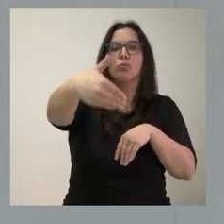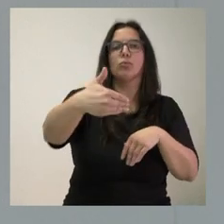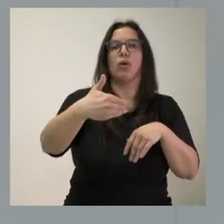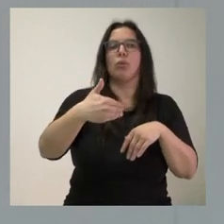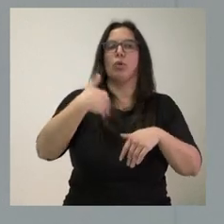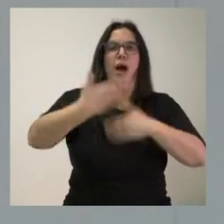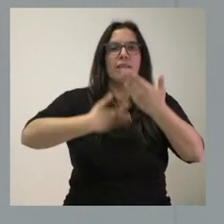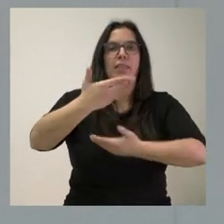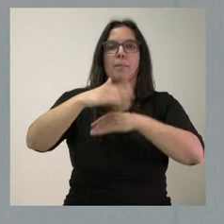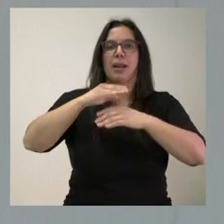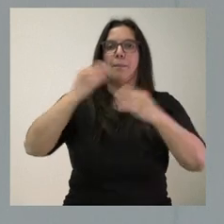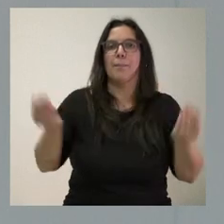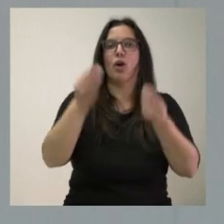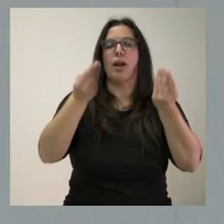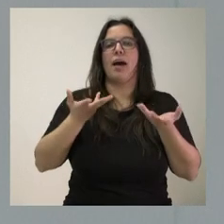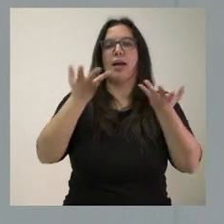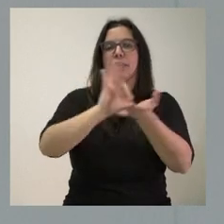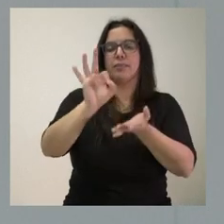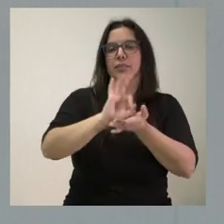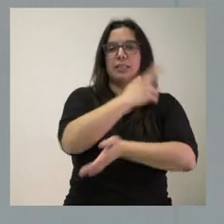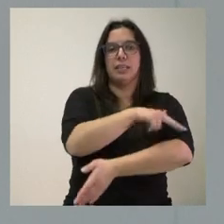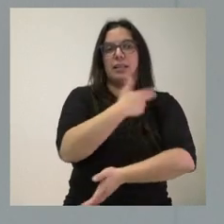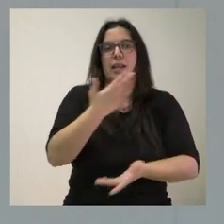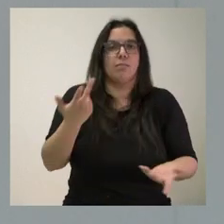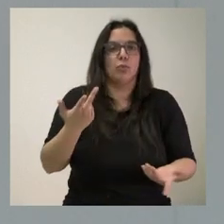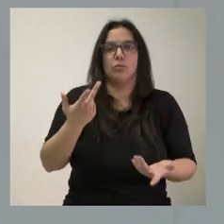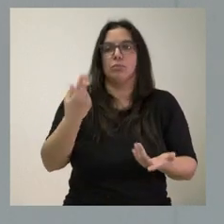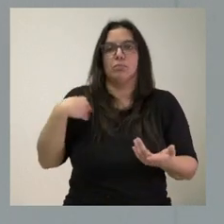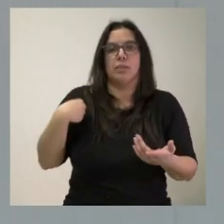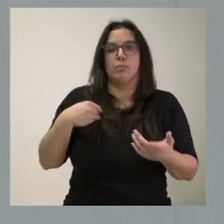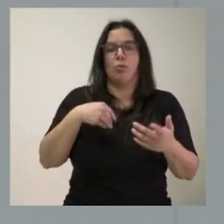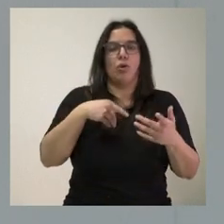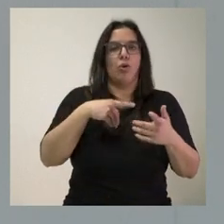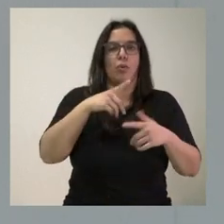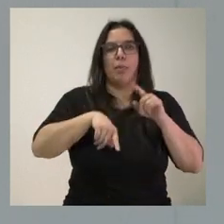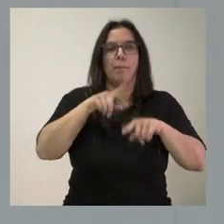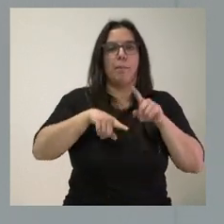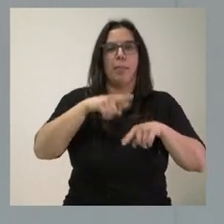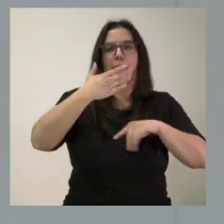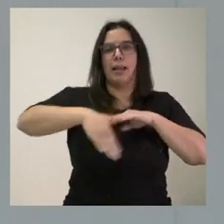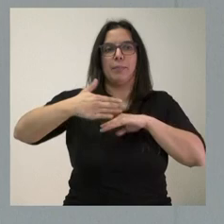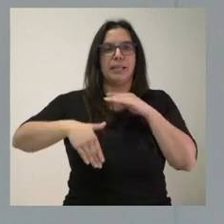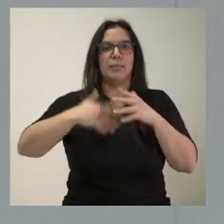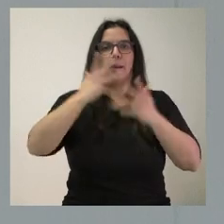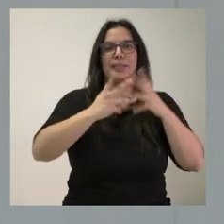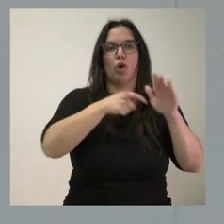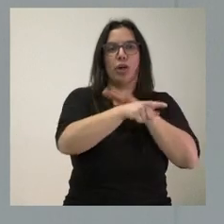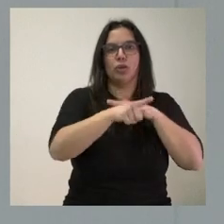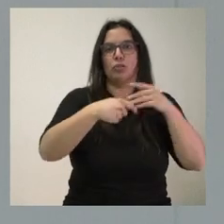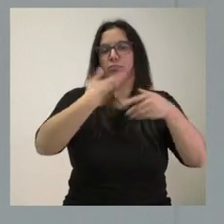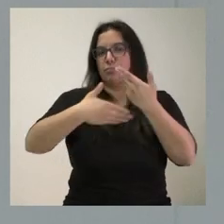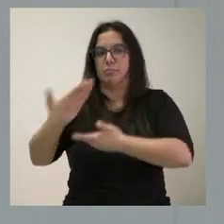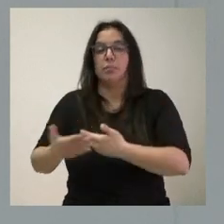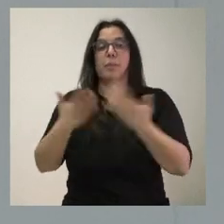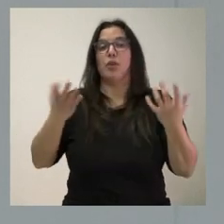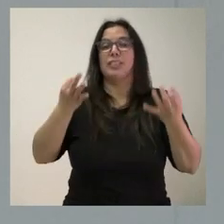las prestaciones sanitarias al ritmo, lógicamente, que los cauces administrativos no permitan, pero siempre garantizando, como hemos dicho,